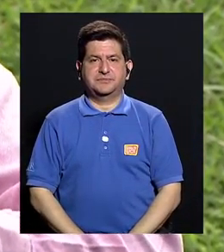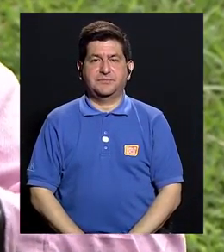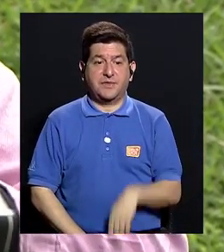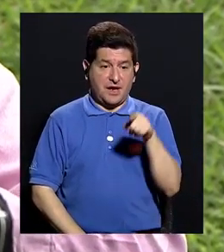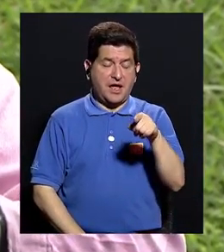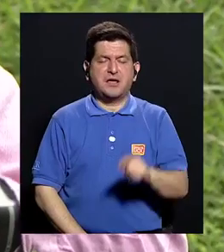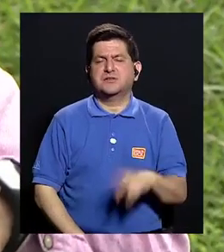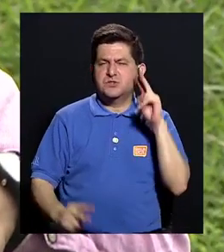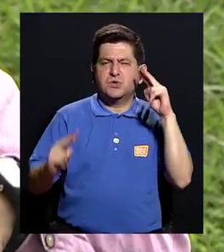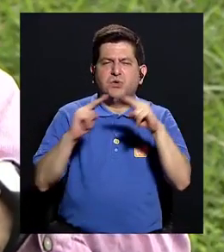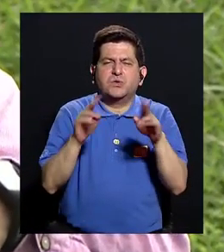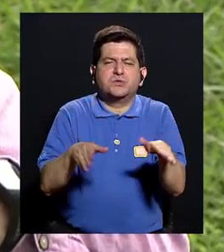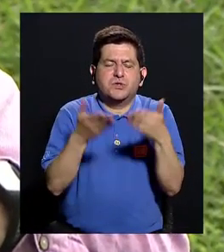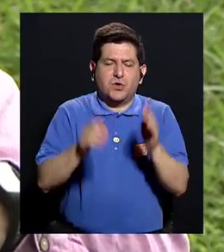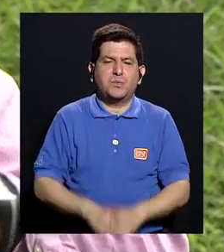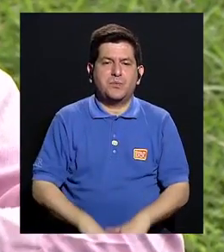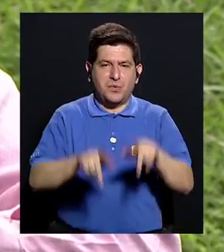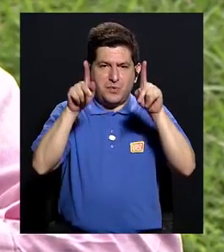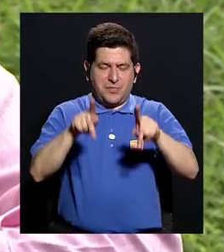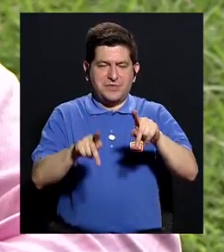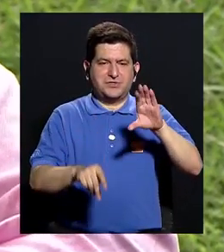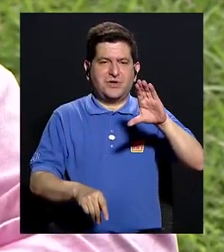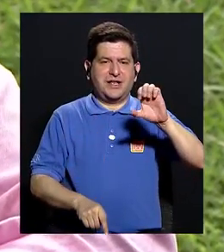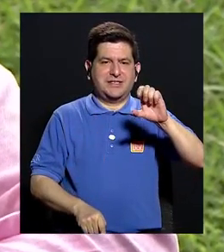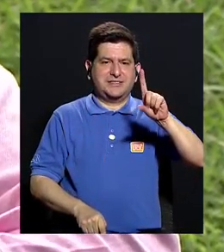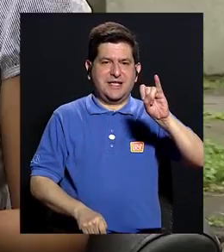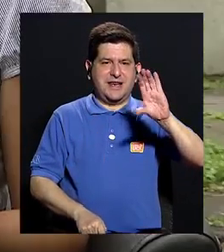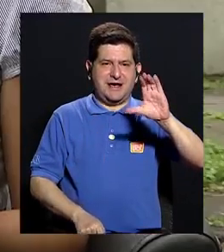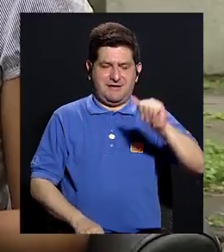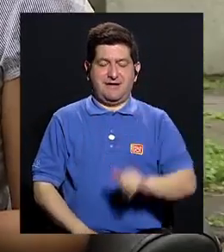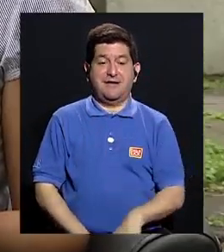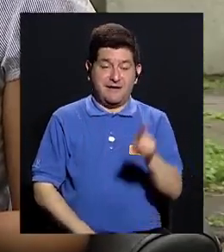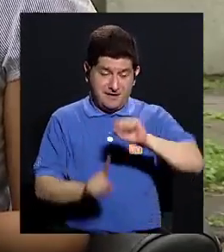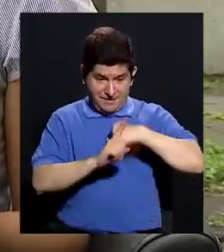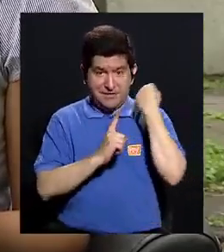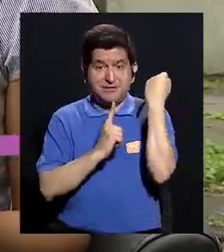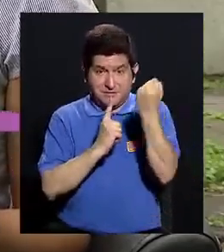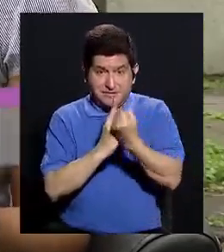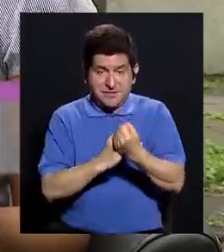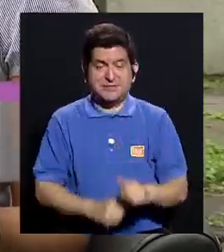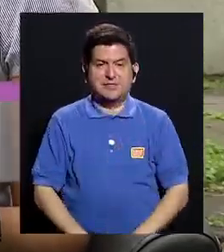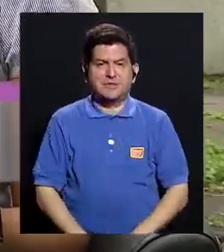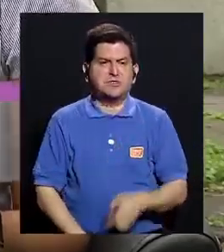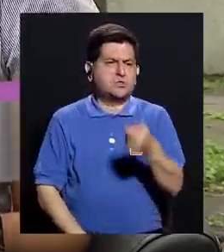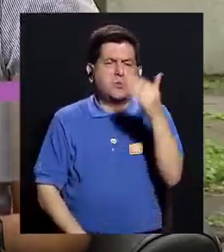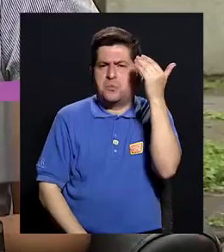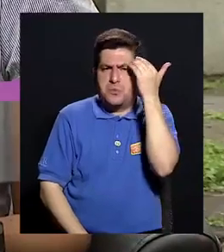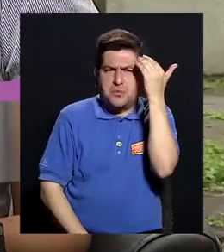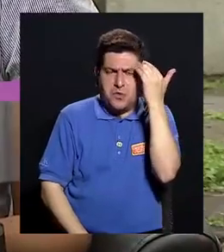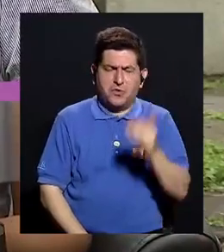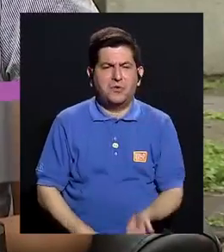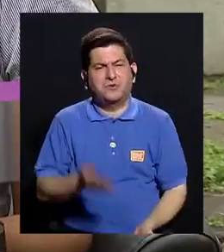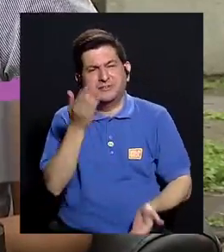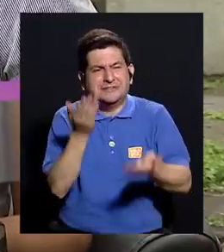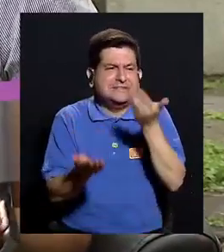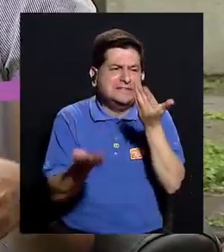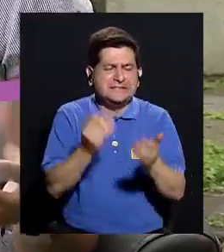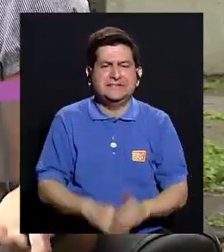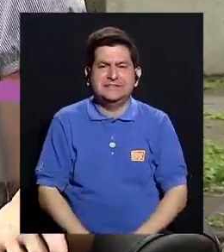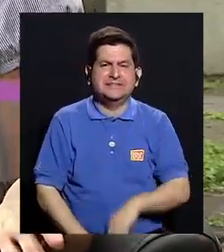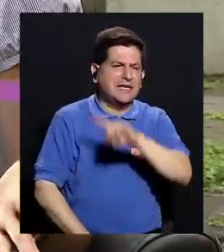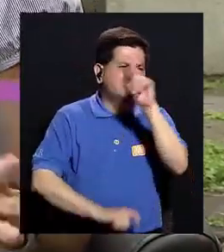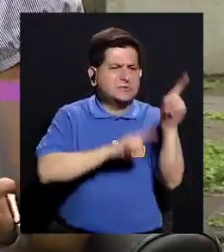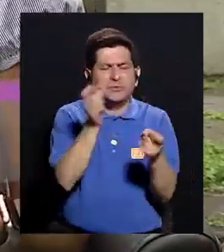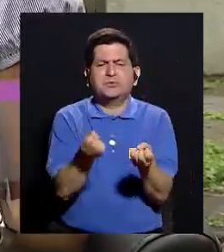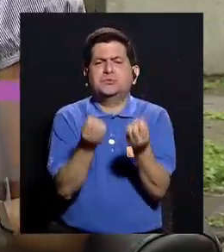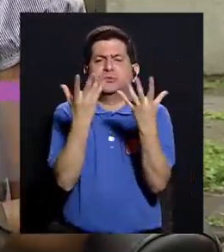que de estas se les conocen como personas celíacas. Así es, esta es una condición aún poco conocida para la cual quizás aún